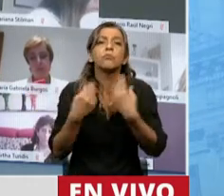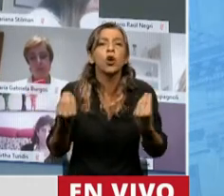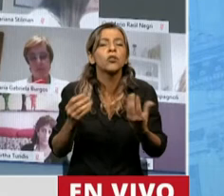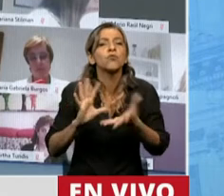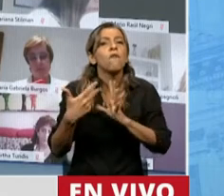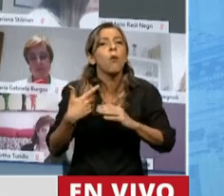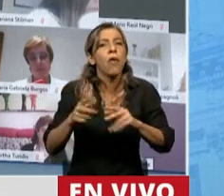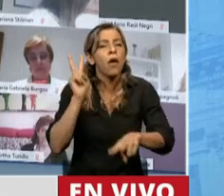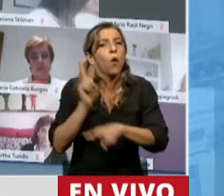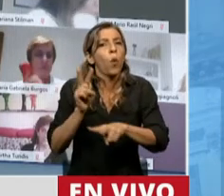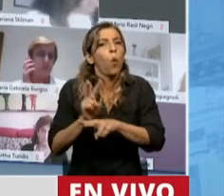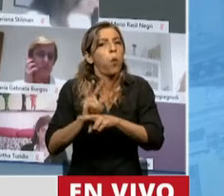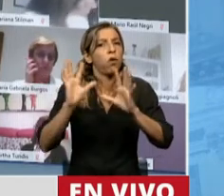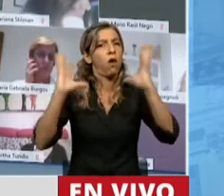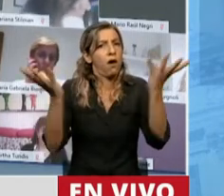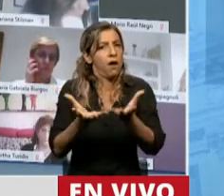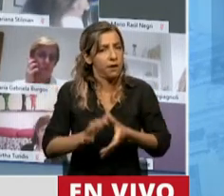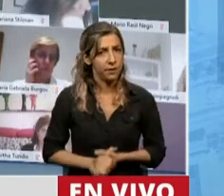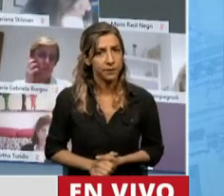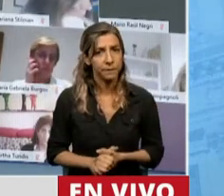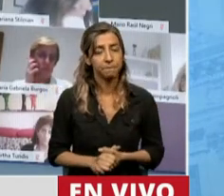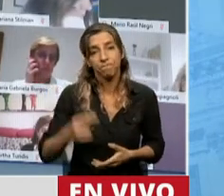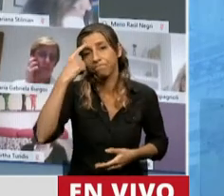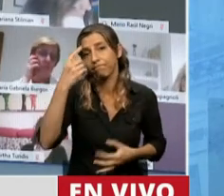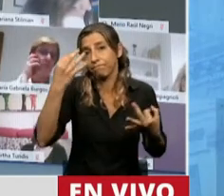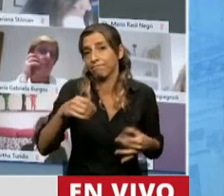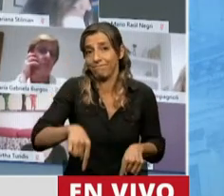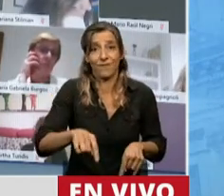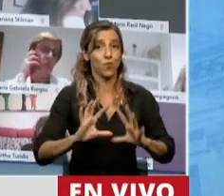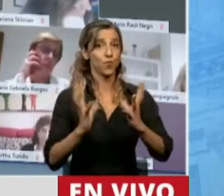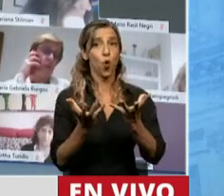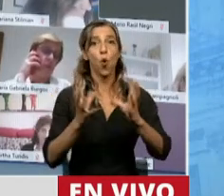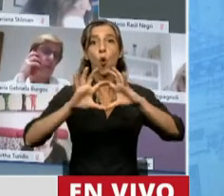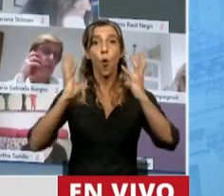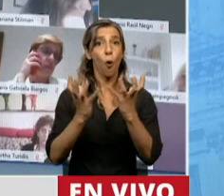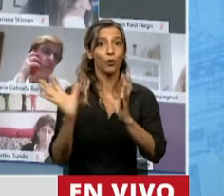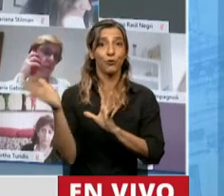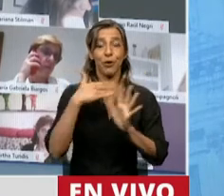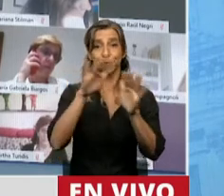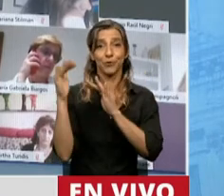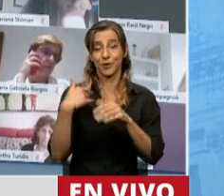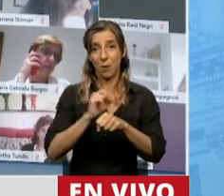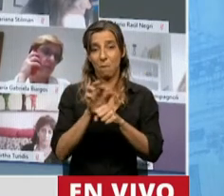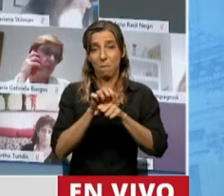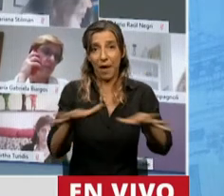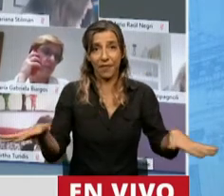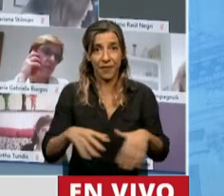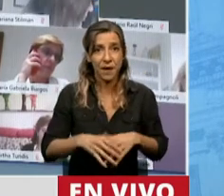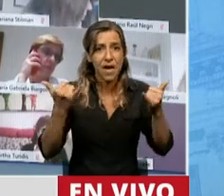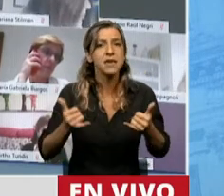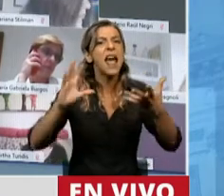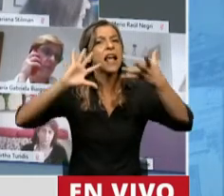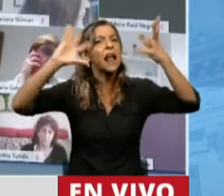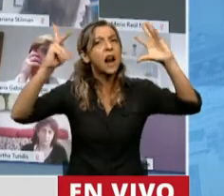planeta en medio de una situación crítica que atravesamos a nivel mundial con la pandemia y el cambio climático, el enorme capital